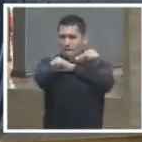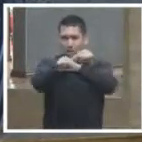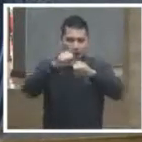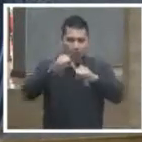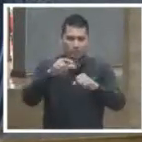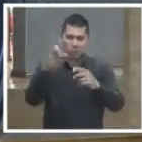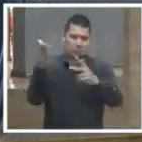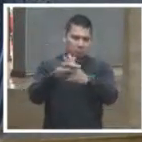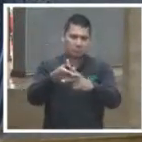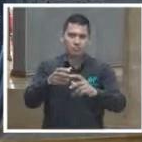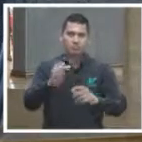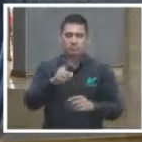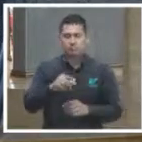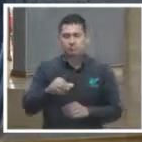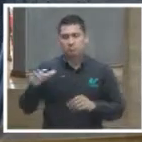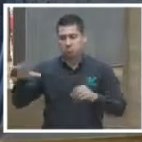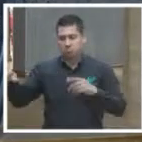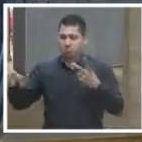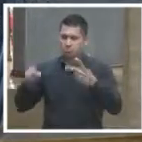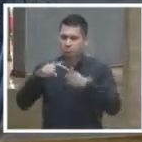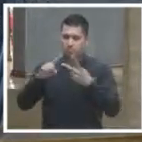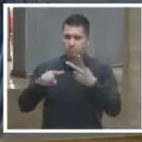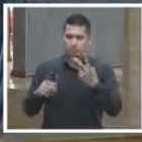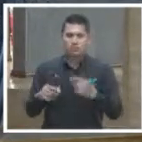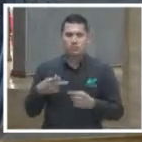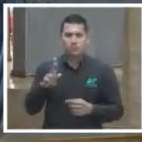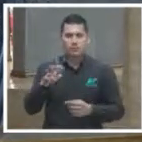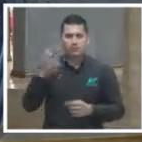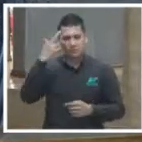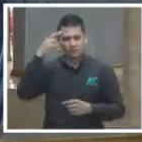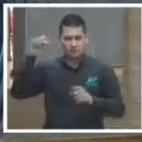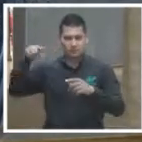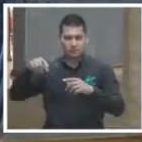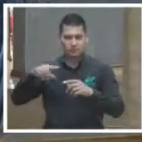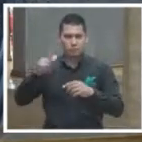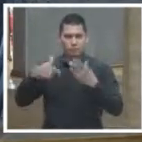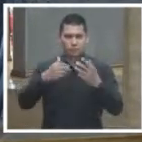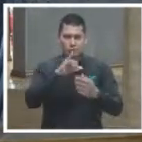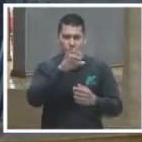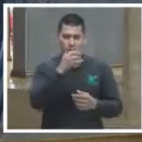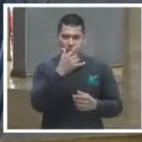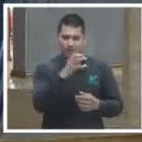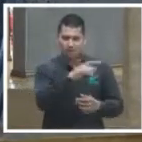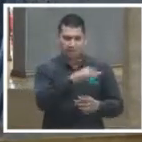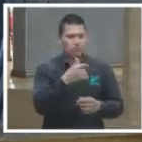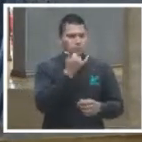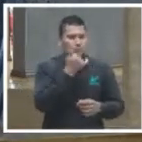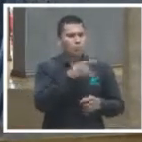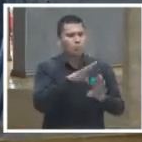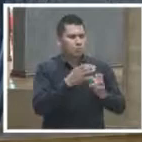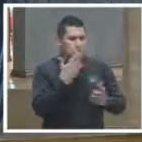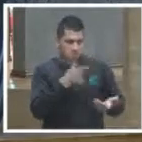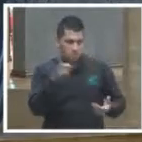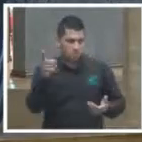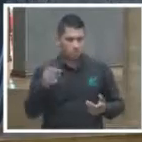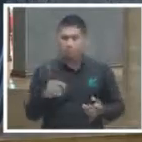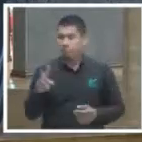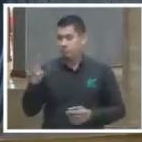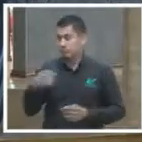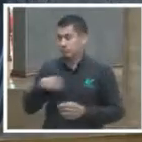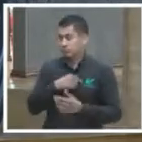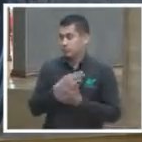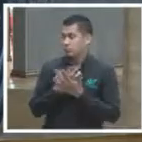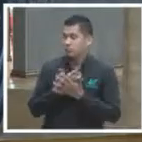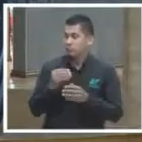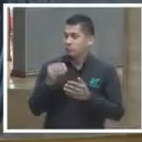momento todavía en la coyuntura le decía Jorge cómo van dice mira esperando es muy lamentable lo que te voy a decir pero